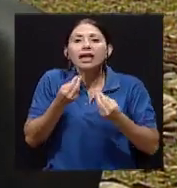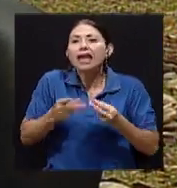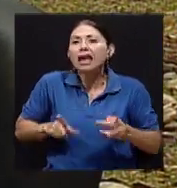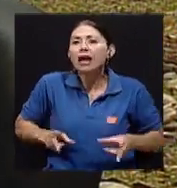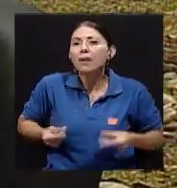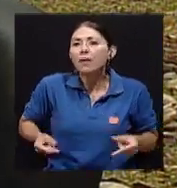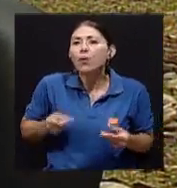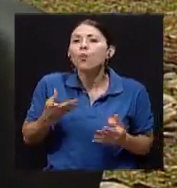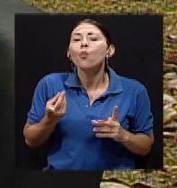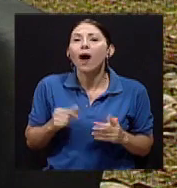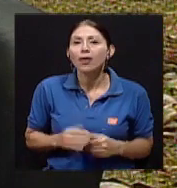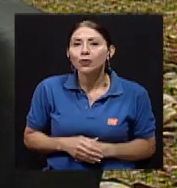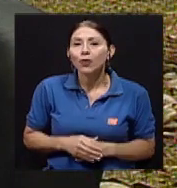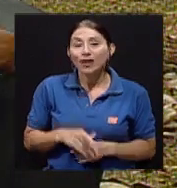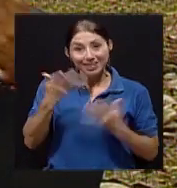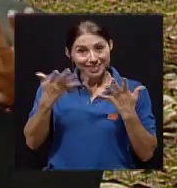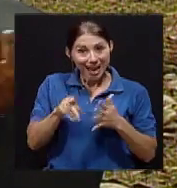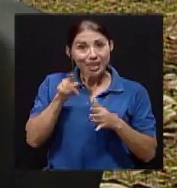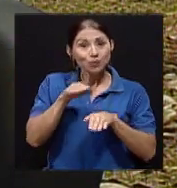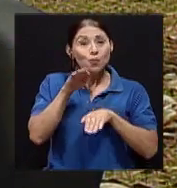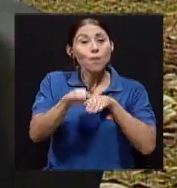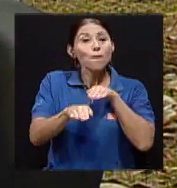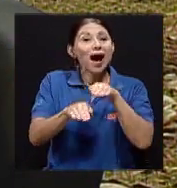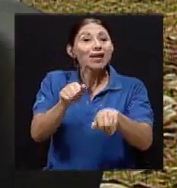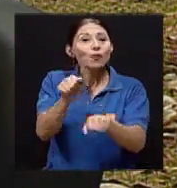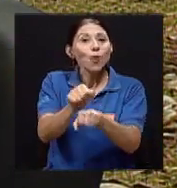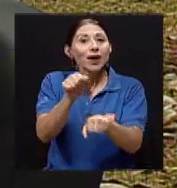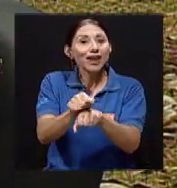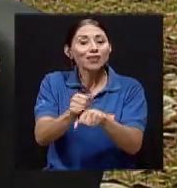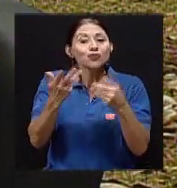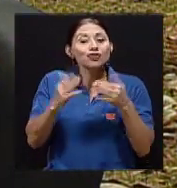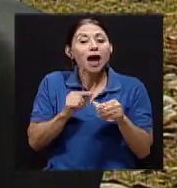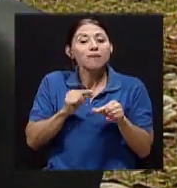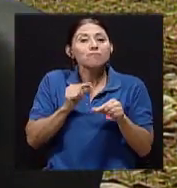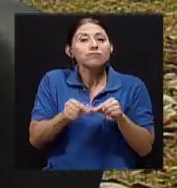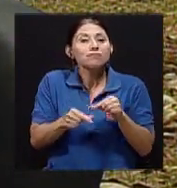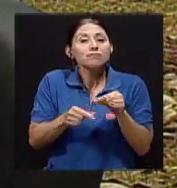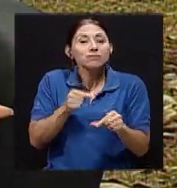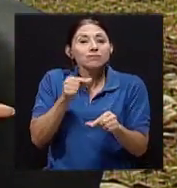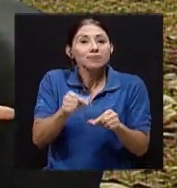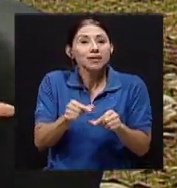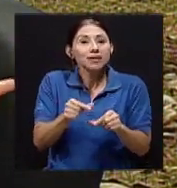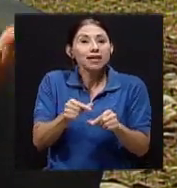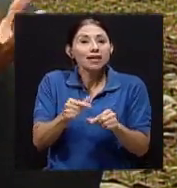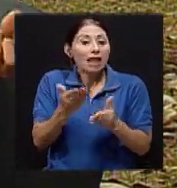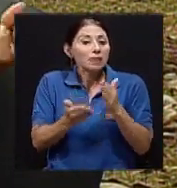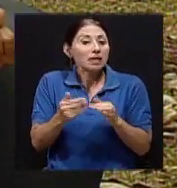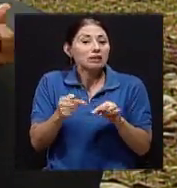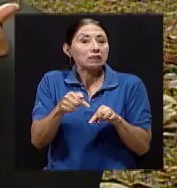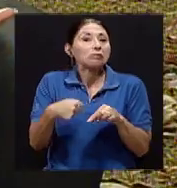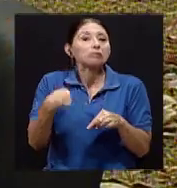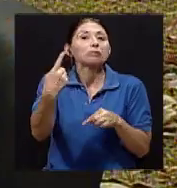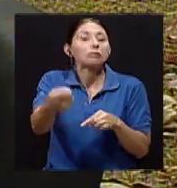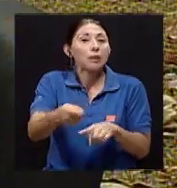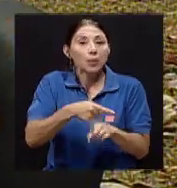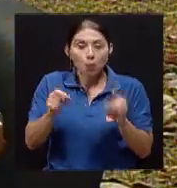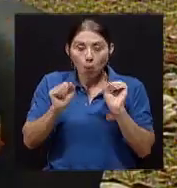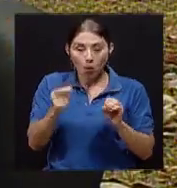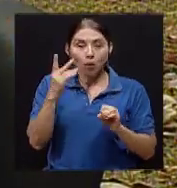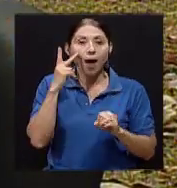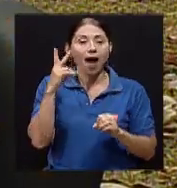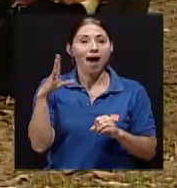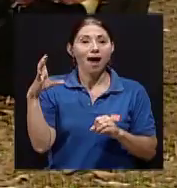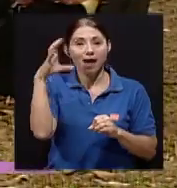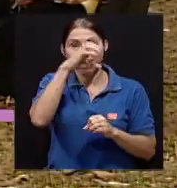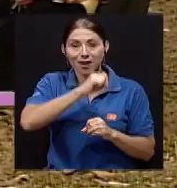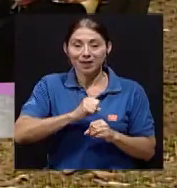caminando, tal vez no sea este semestre sino el próximo, pero en este por lo menos me acerqué a saber qué es lo que quiero y palpar un poquito la realidad de